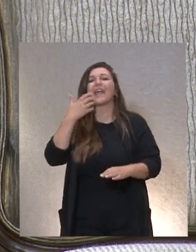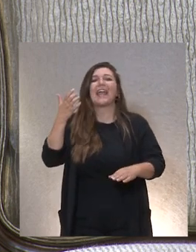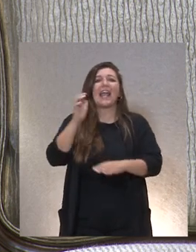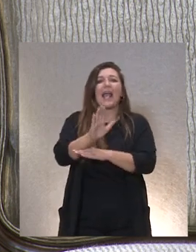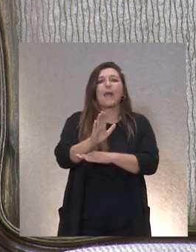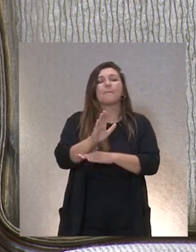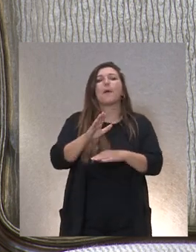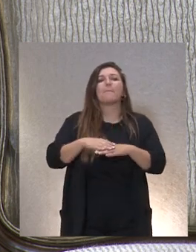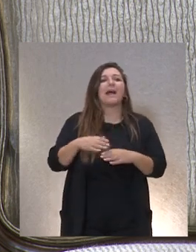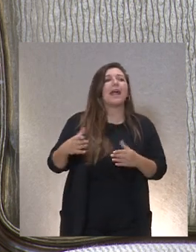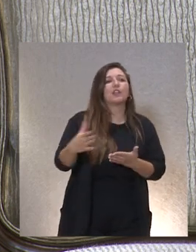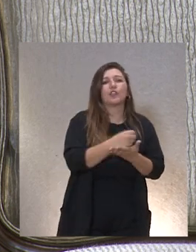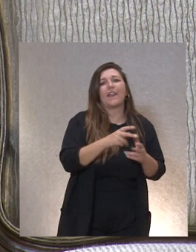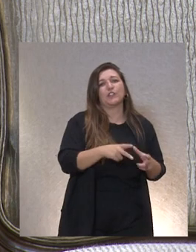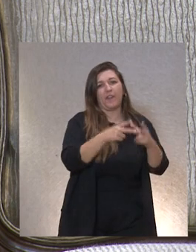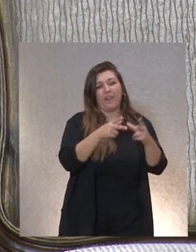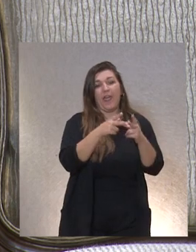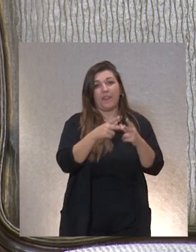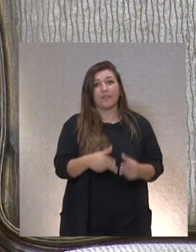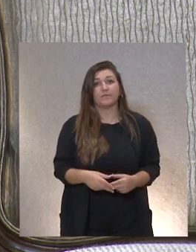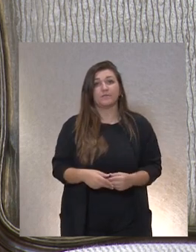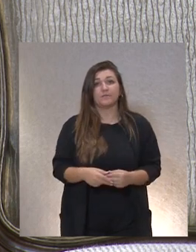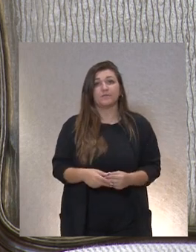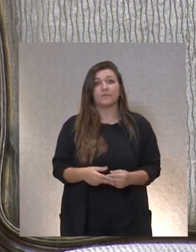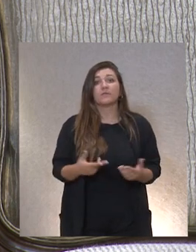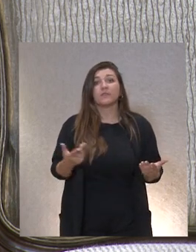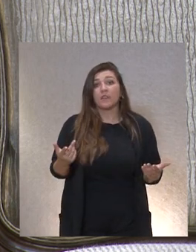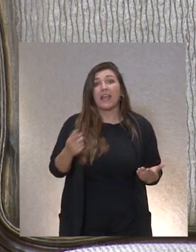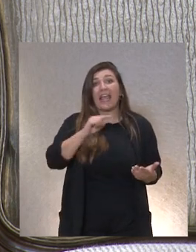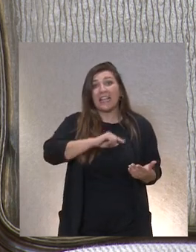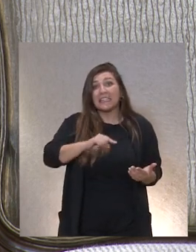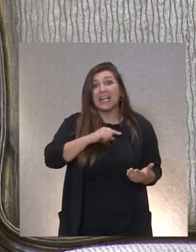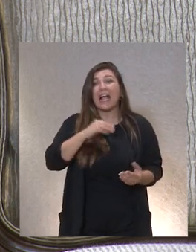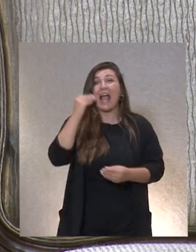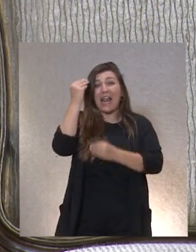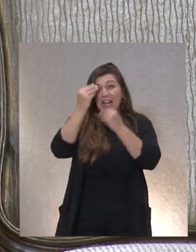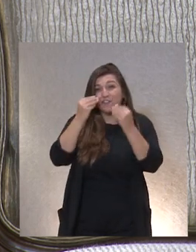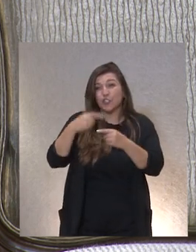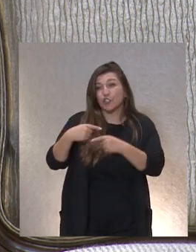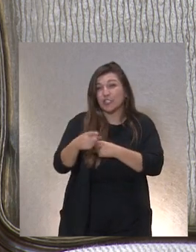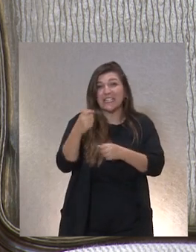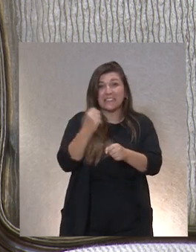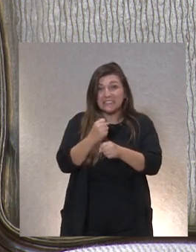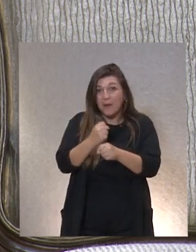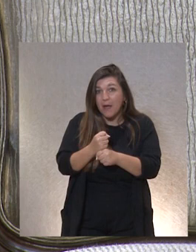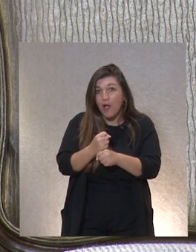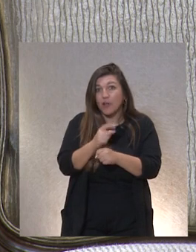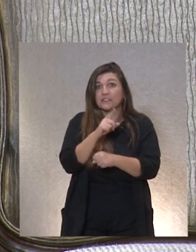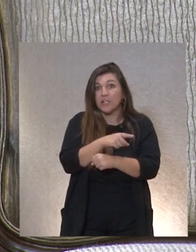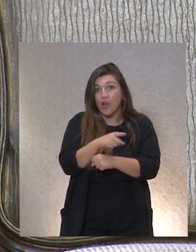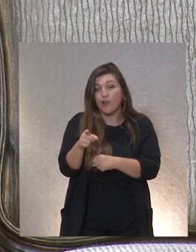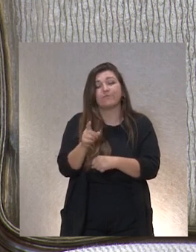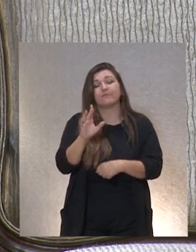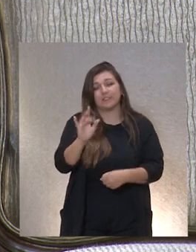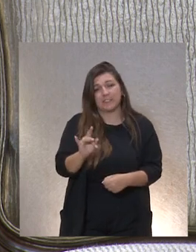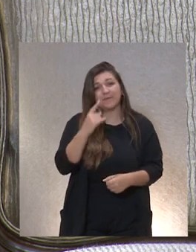conjunto de la sociedad. ¿Que es difícil llevar a cabo la reflexión ética en el día a día a su trabajo? Seguro. Todos somos conscientes de